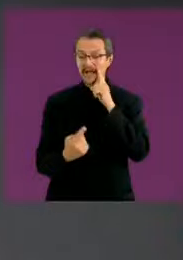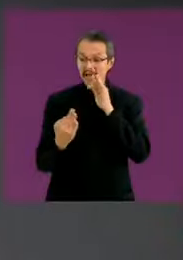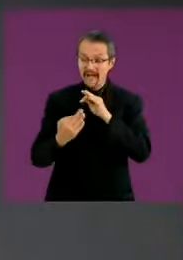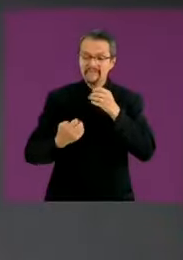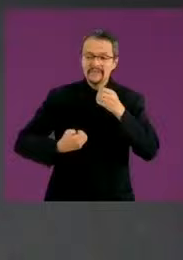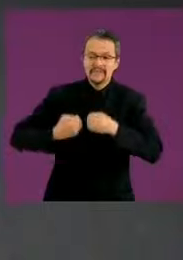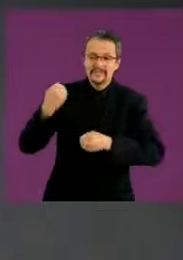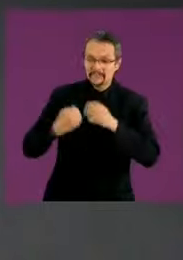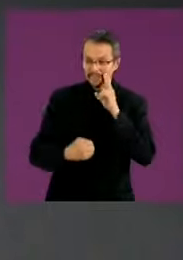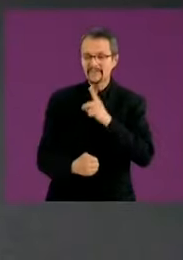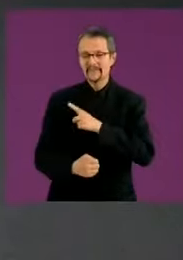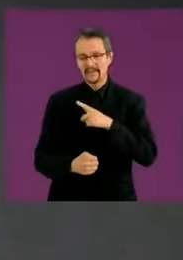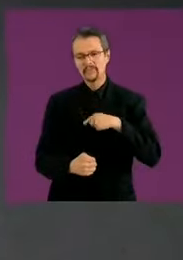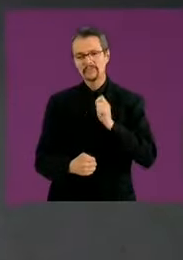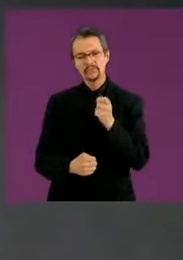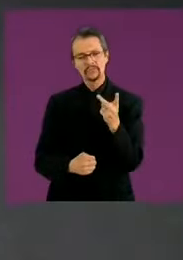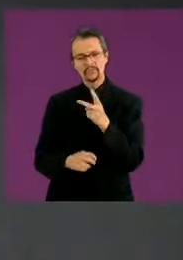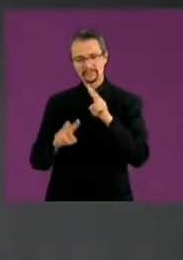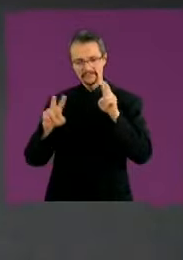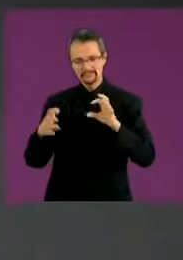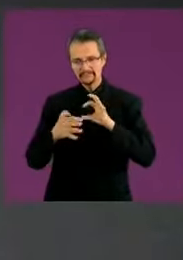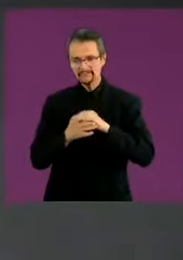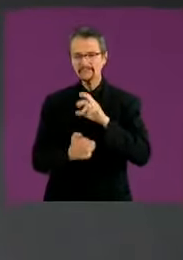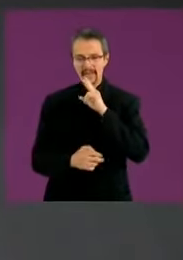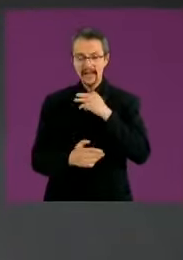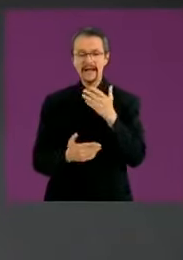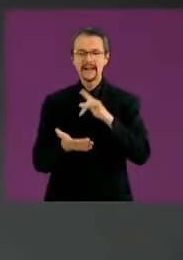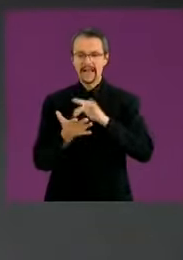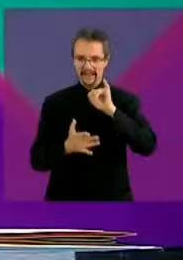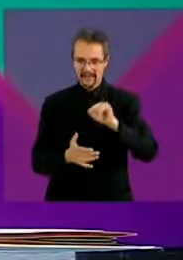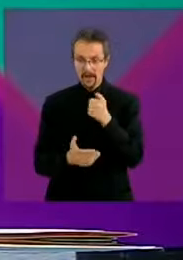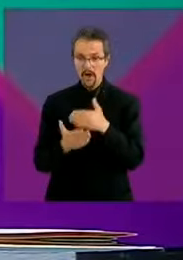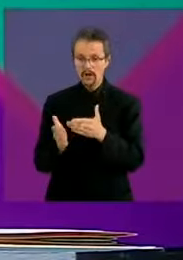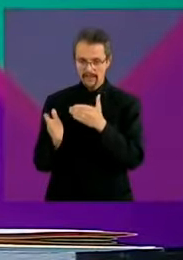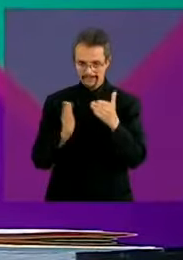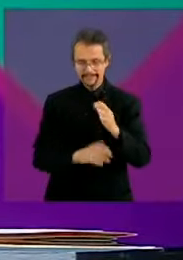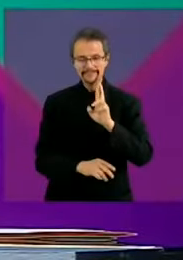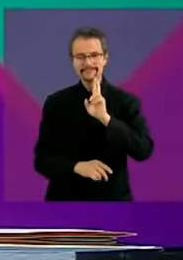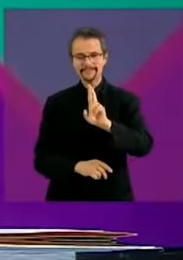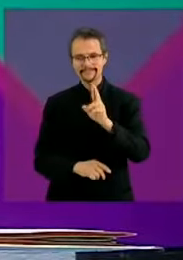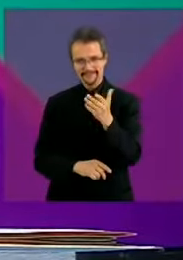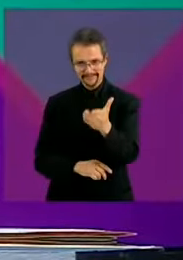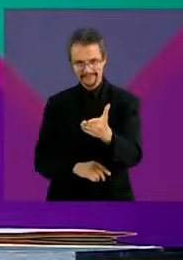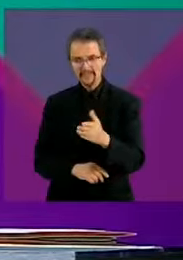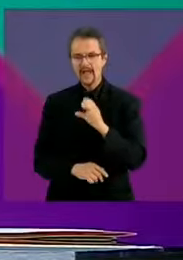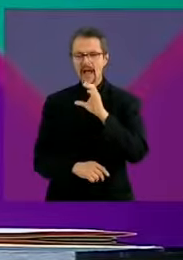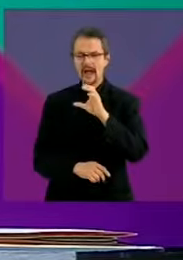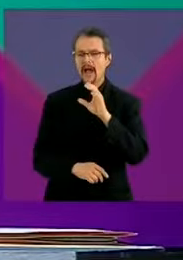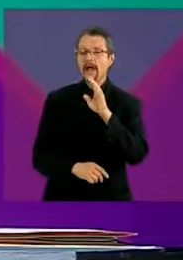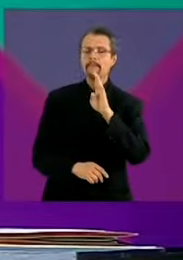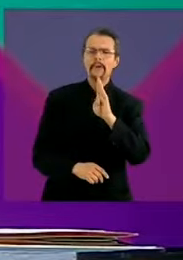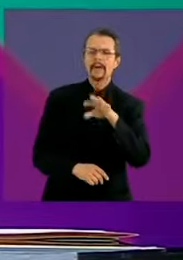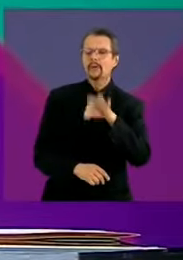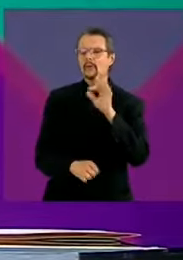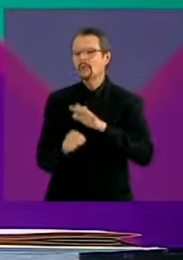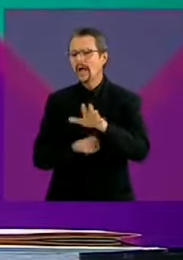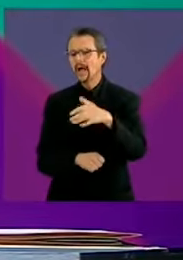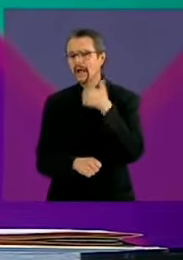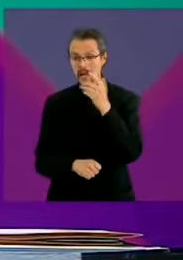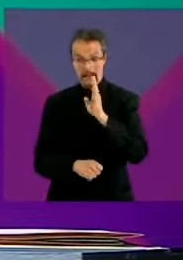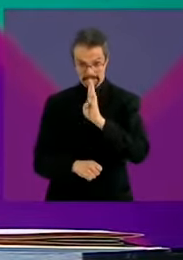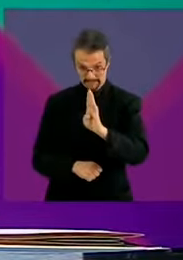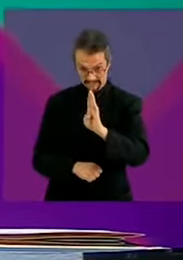otro. Gracias, candidato Maynes. Candidata Xochitl Galvez, ¿C o B o C? B. Vamos a ver.